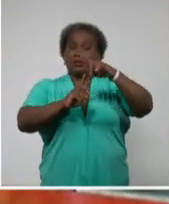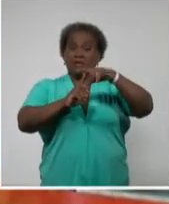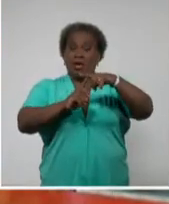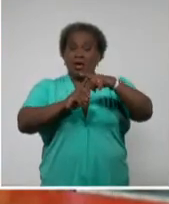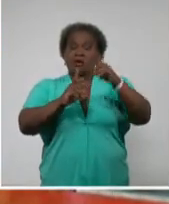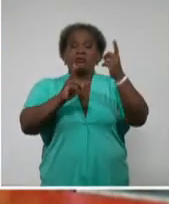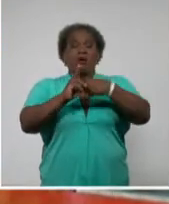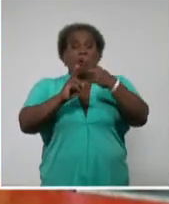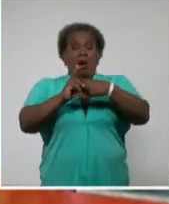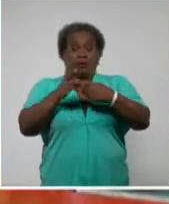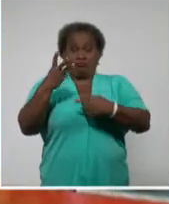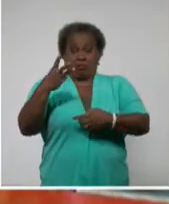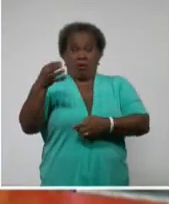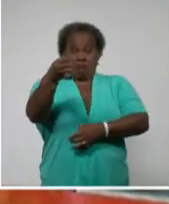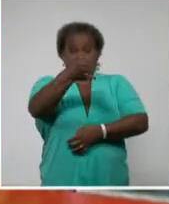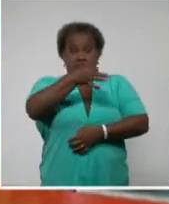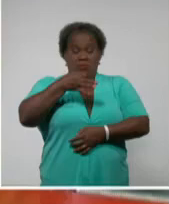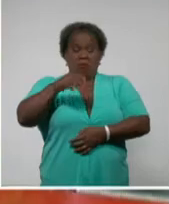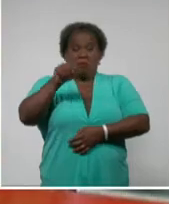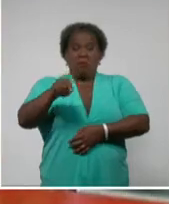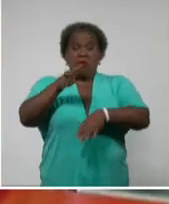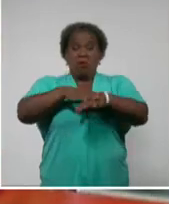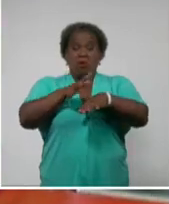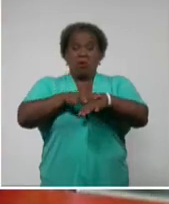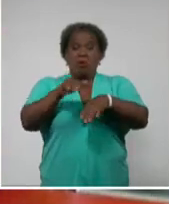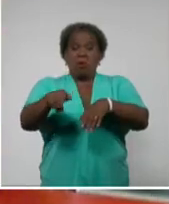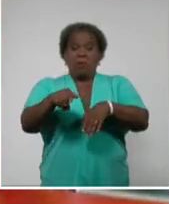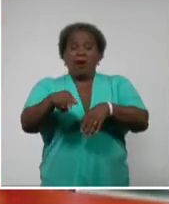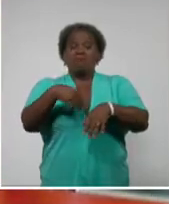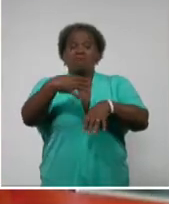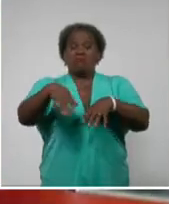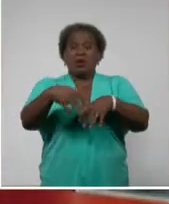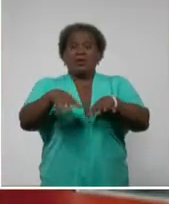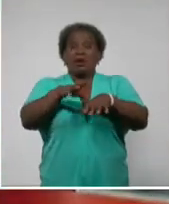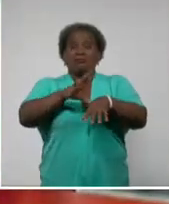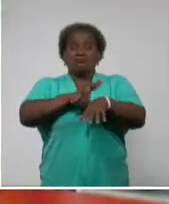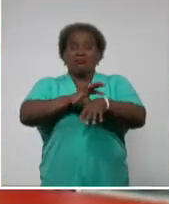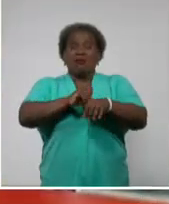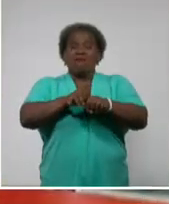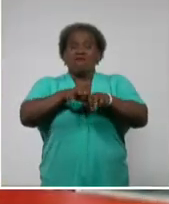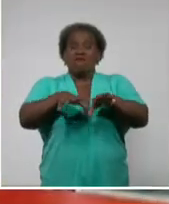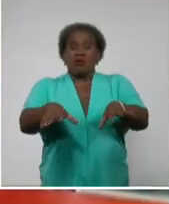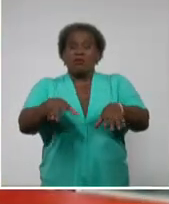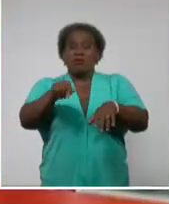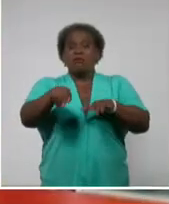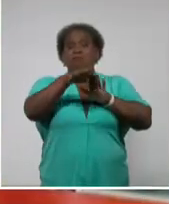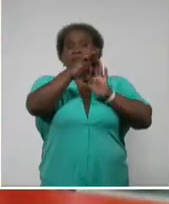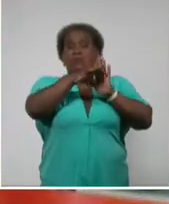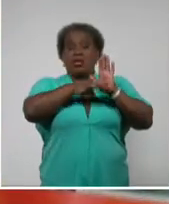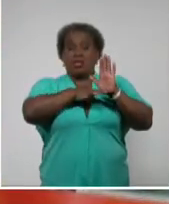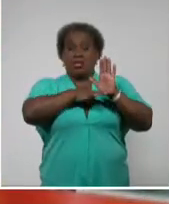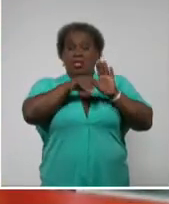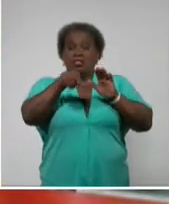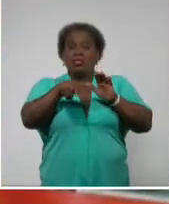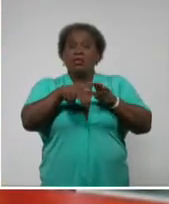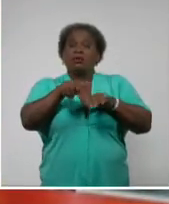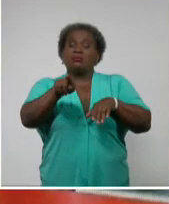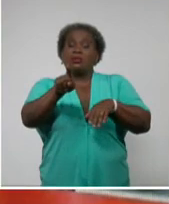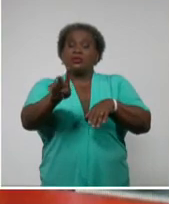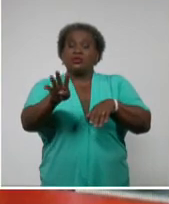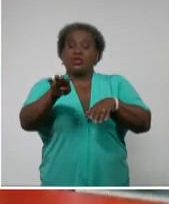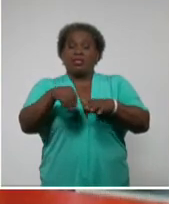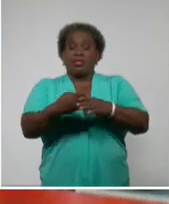Yahuajay, a raíz de los casos que han salido en Venera y las demás medidas de cuarentena y de